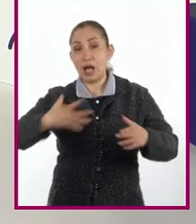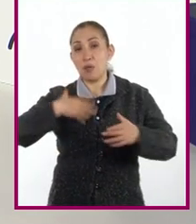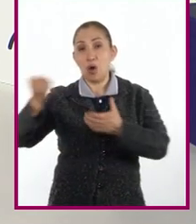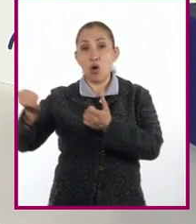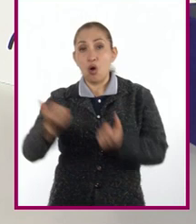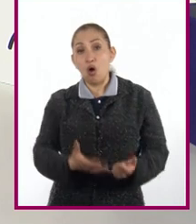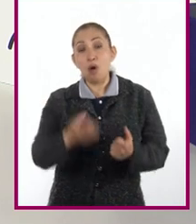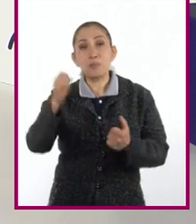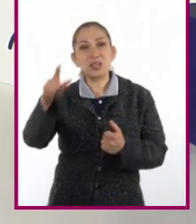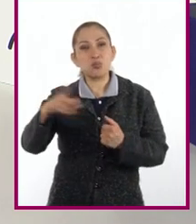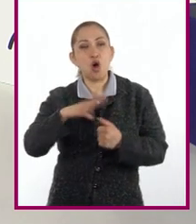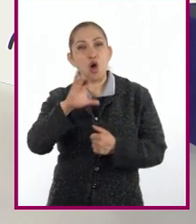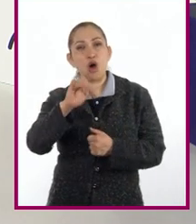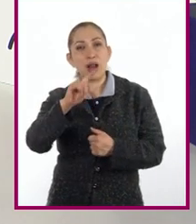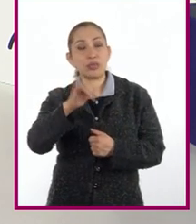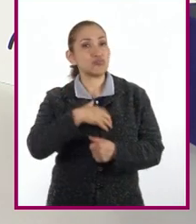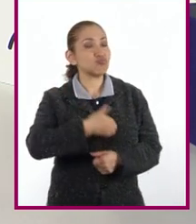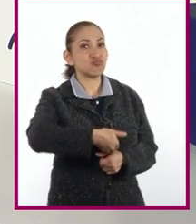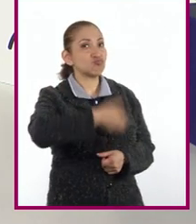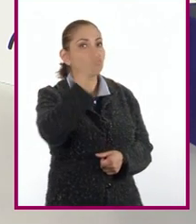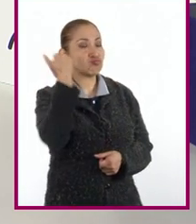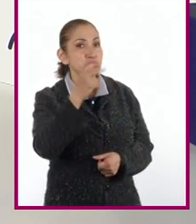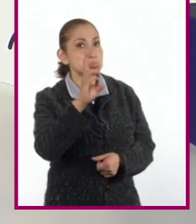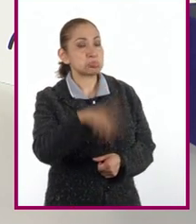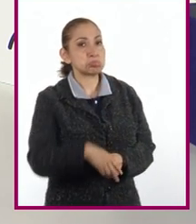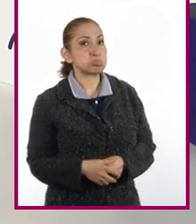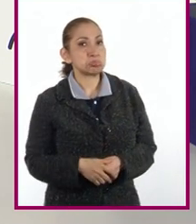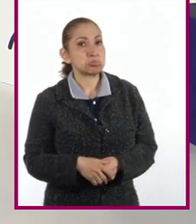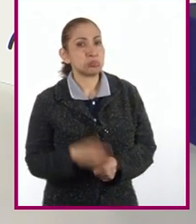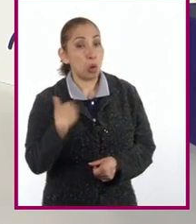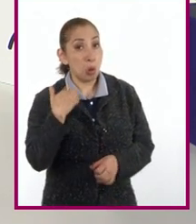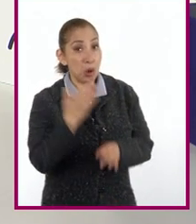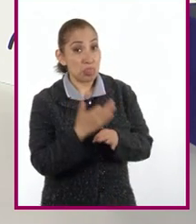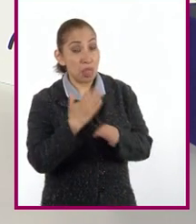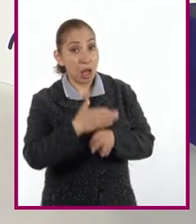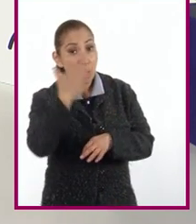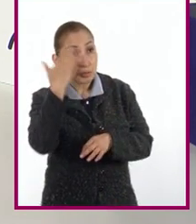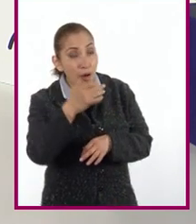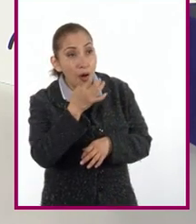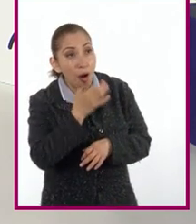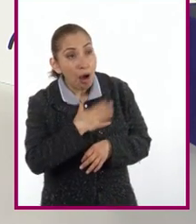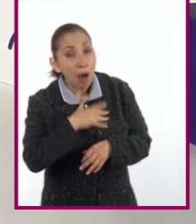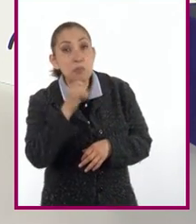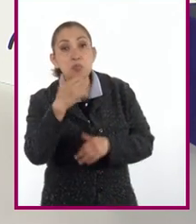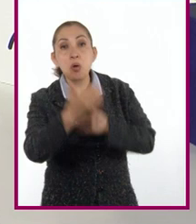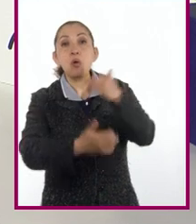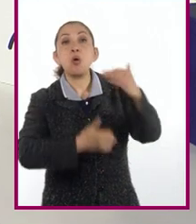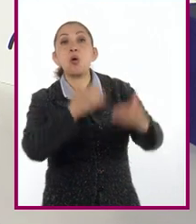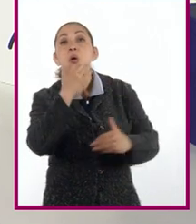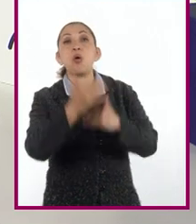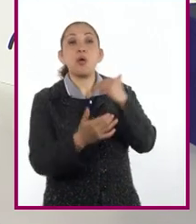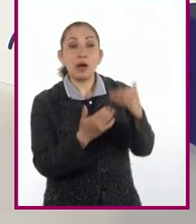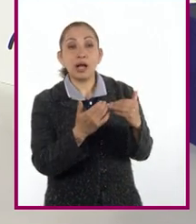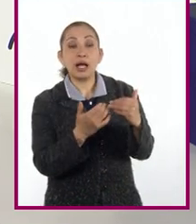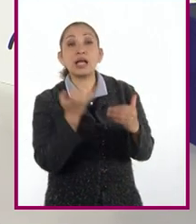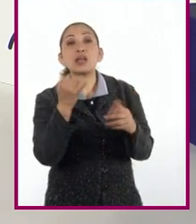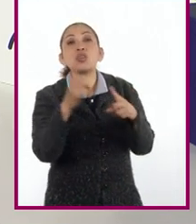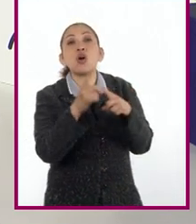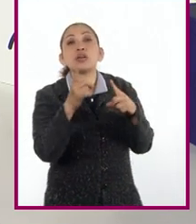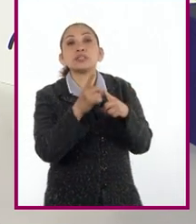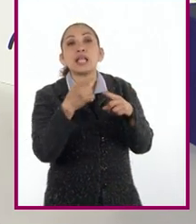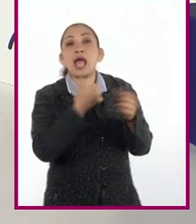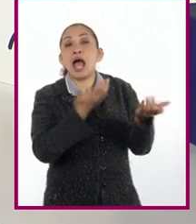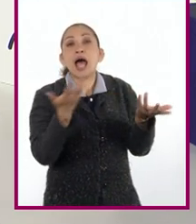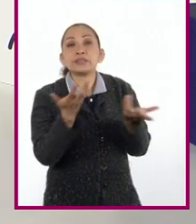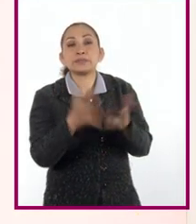residuo de las construcciones? No, la verdad me estoy enterando del proceso y de dónde lo